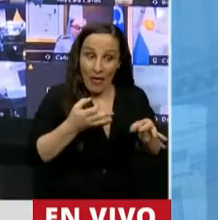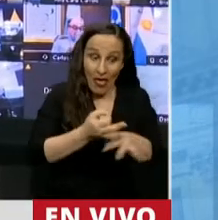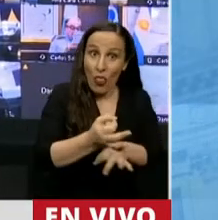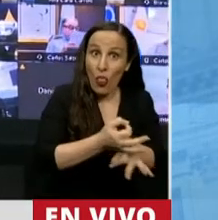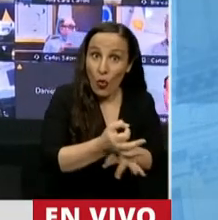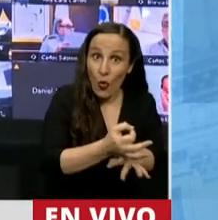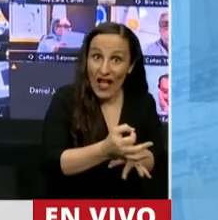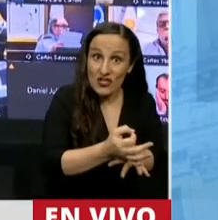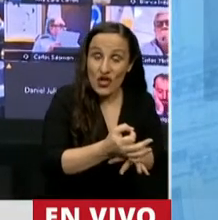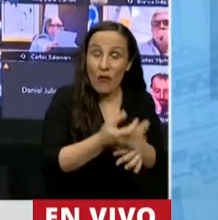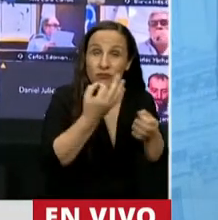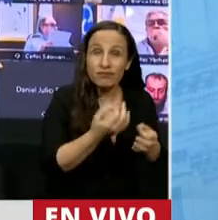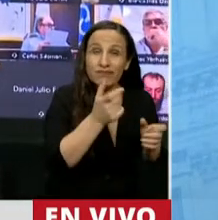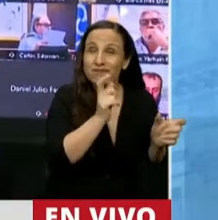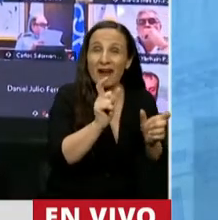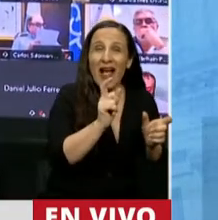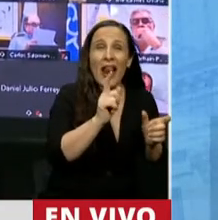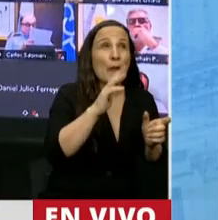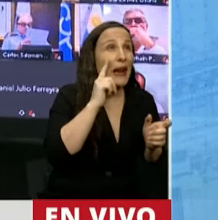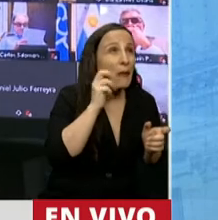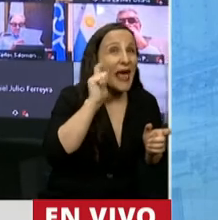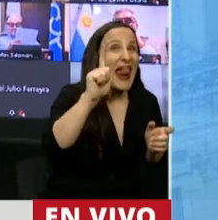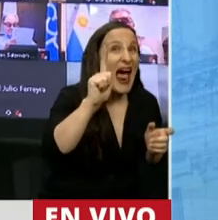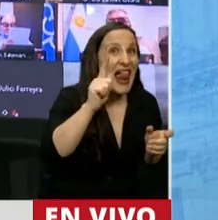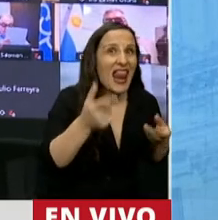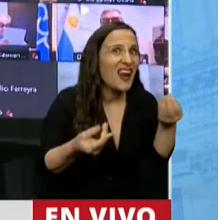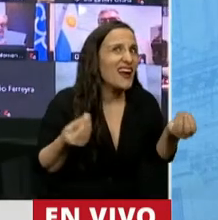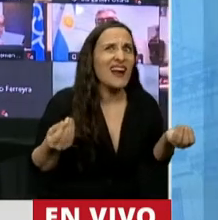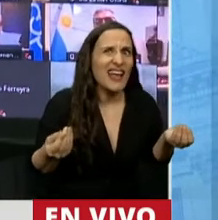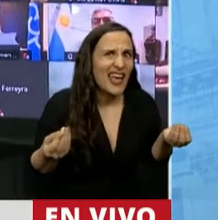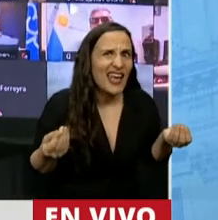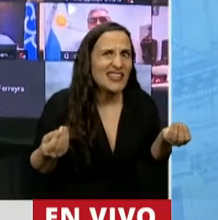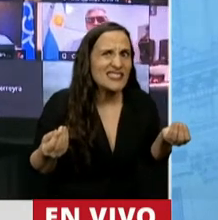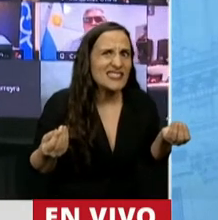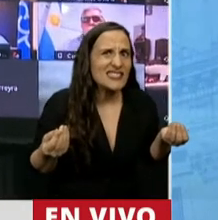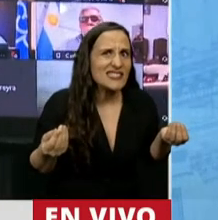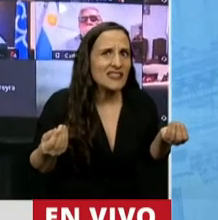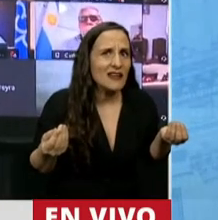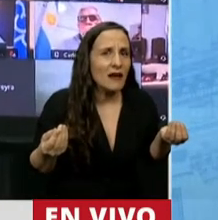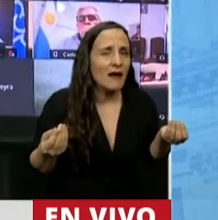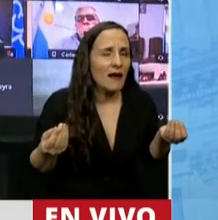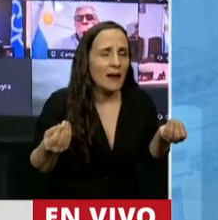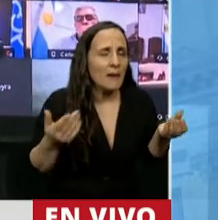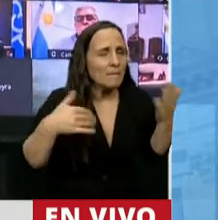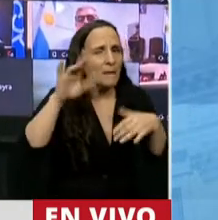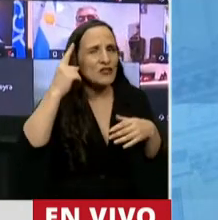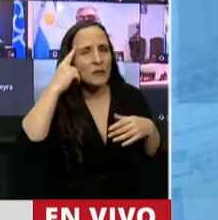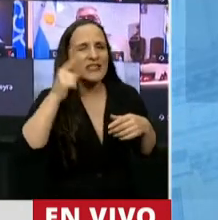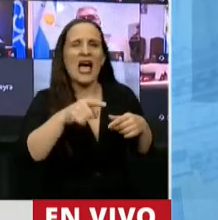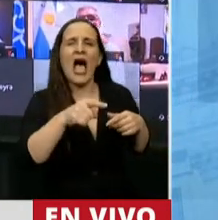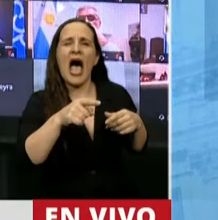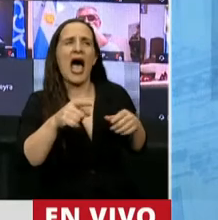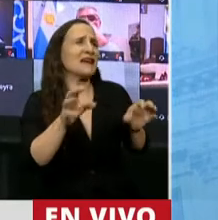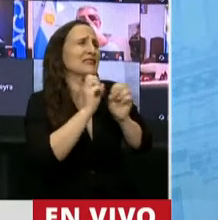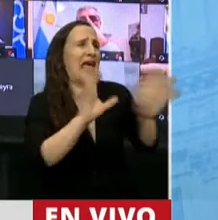liberal es prácticamente sinonimia de lo peor, lo más